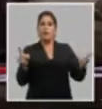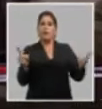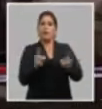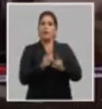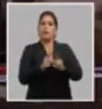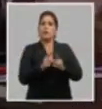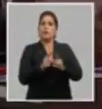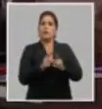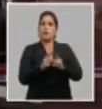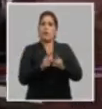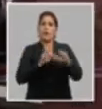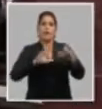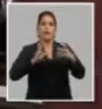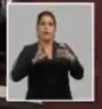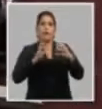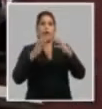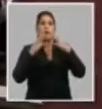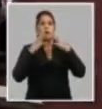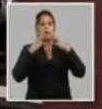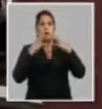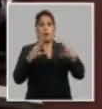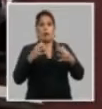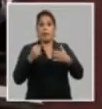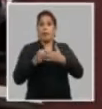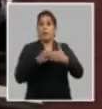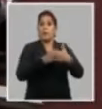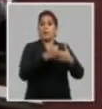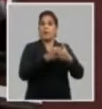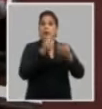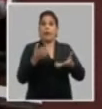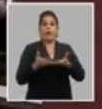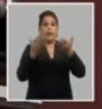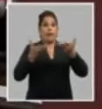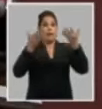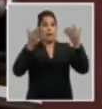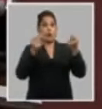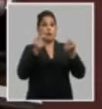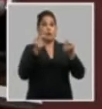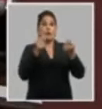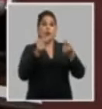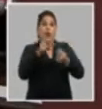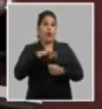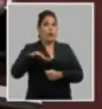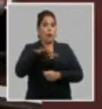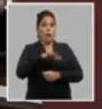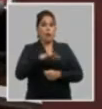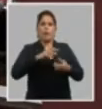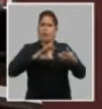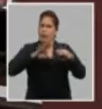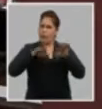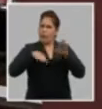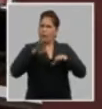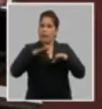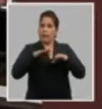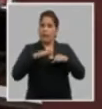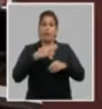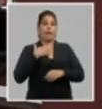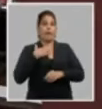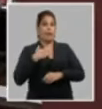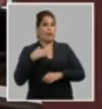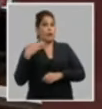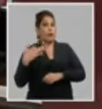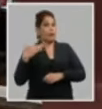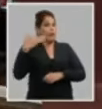las concepciones esenciales para impulsar el desarrollo socioeconómico conforme con las aspiraciones